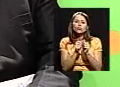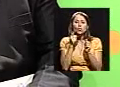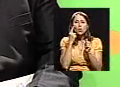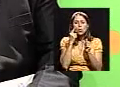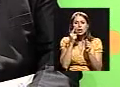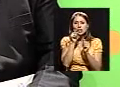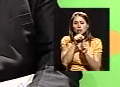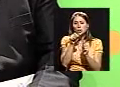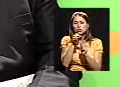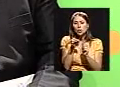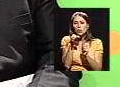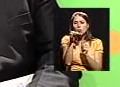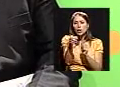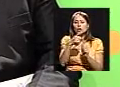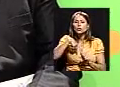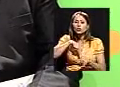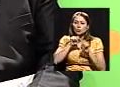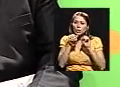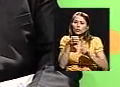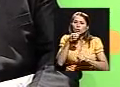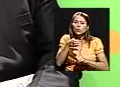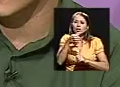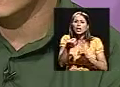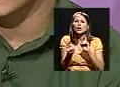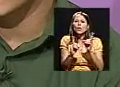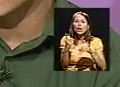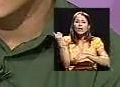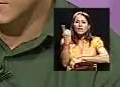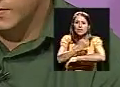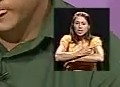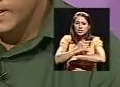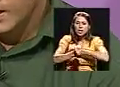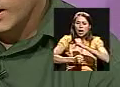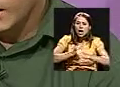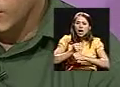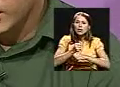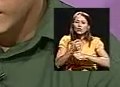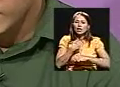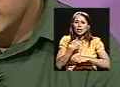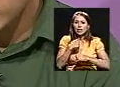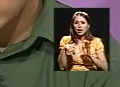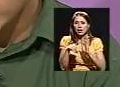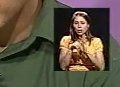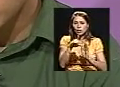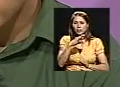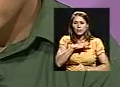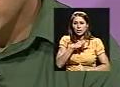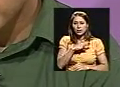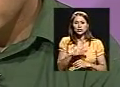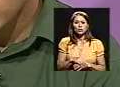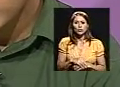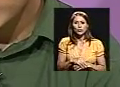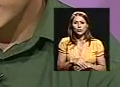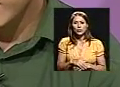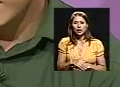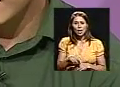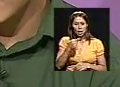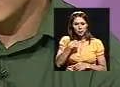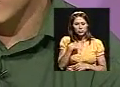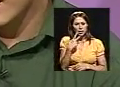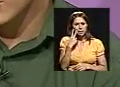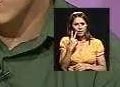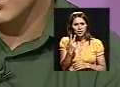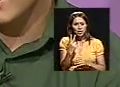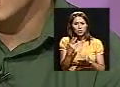donde le podemos decir exactamente la fecha en que tiene derecho al beneficio. Ahora, estaba viendo, por ejemplo, que